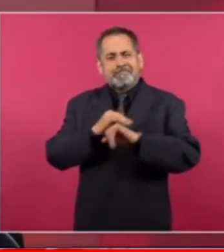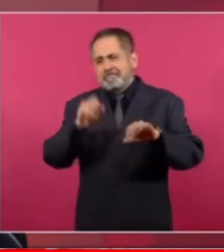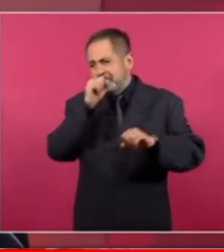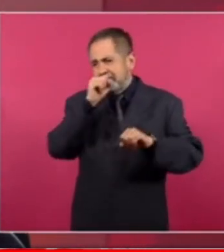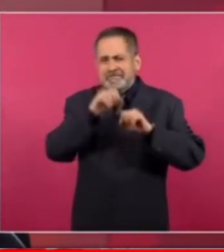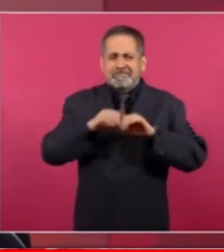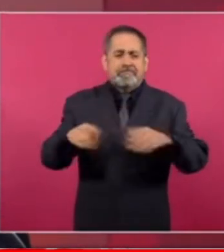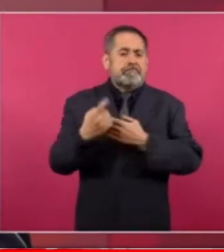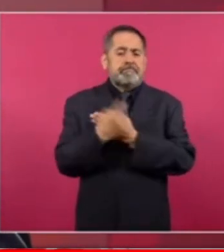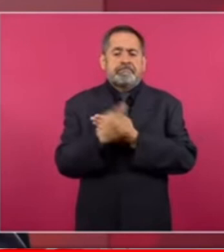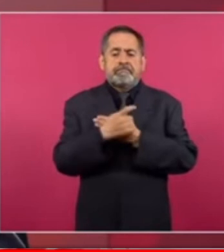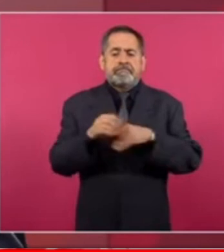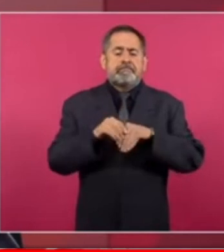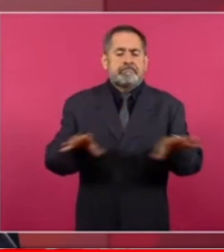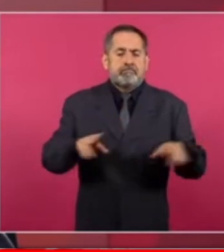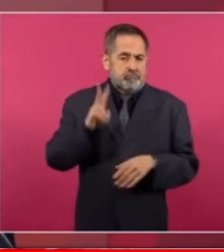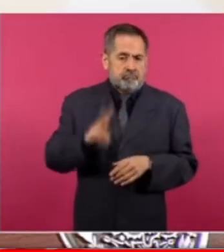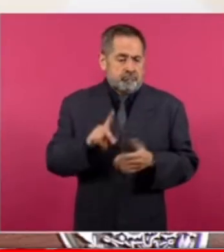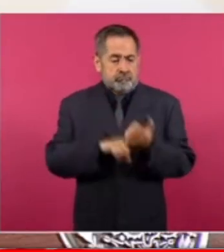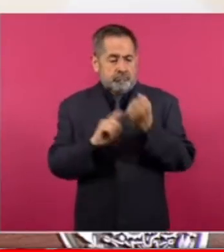que no tiene control